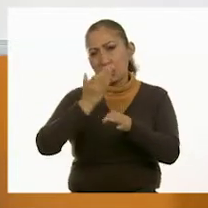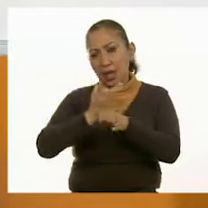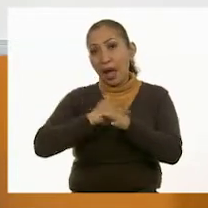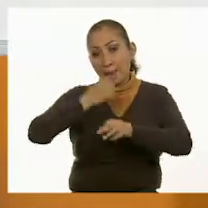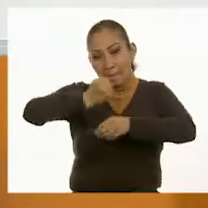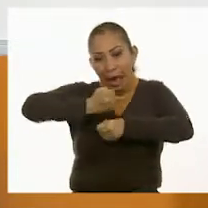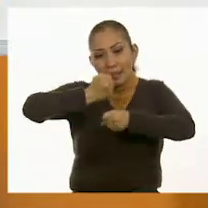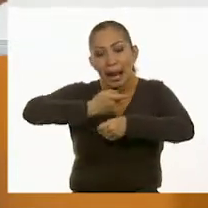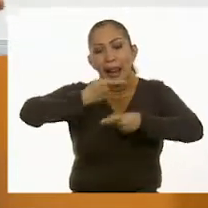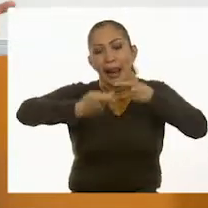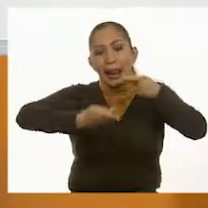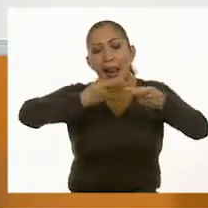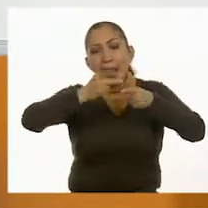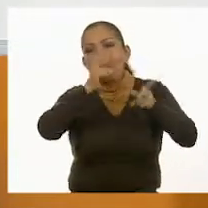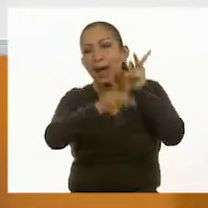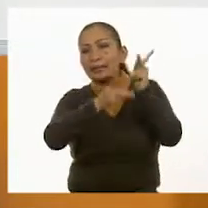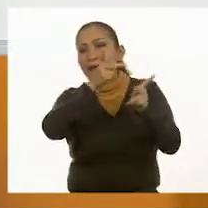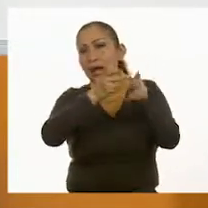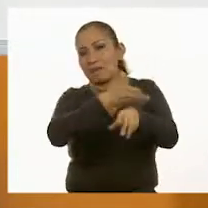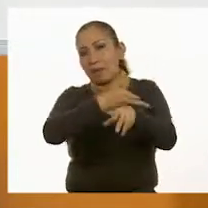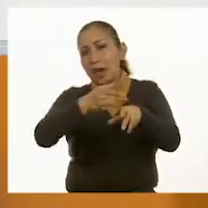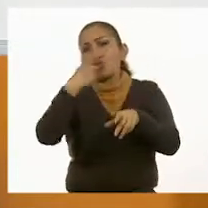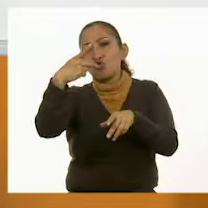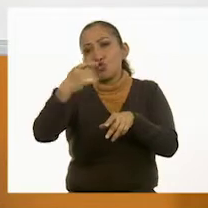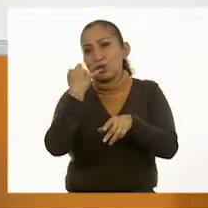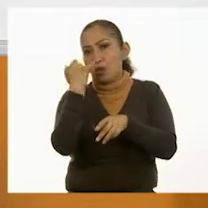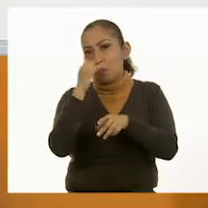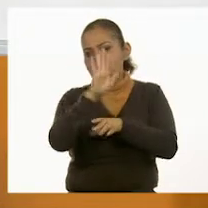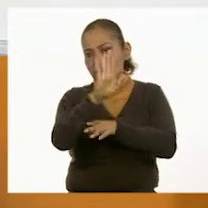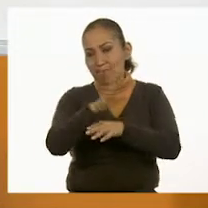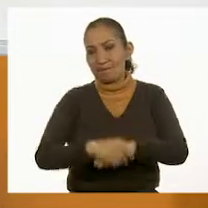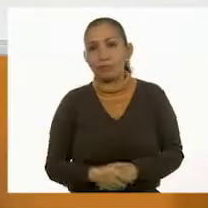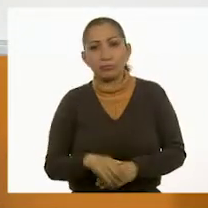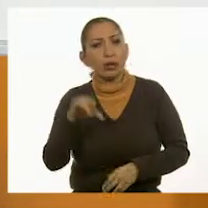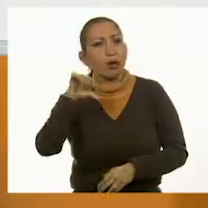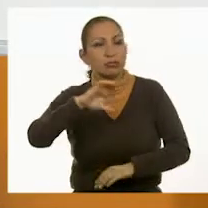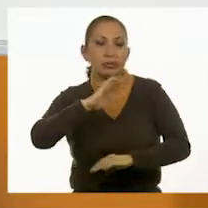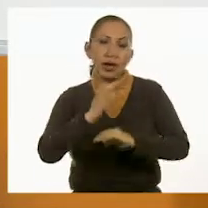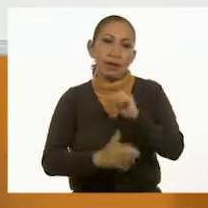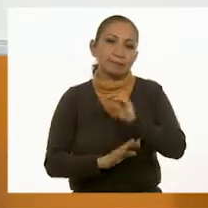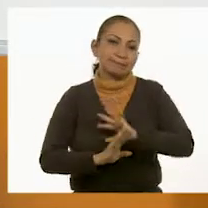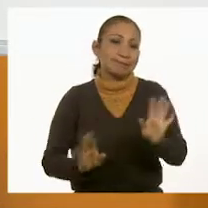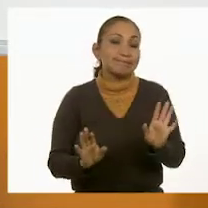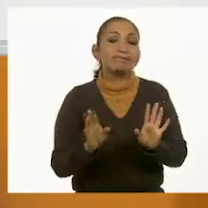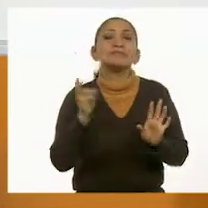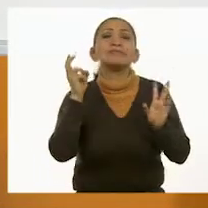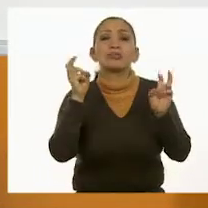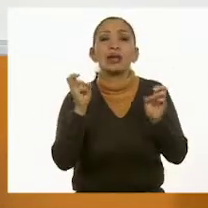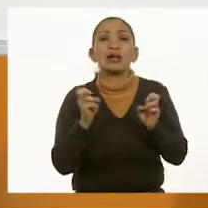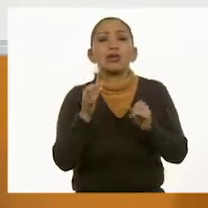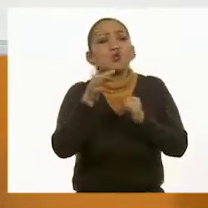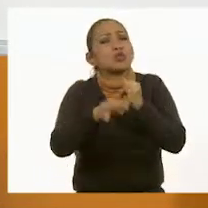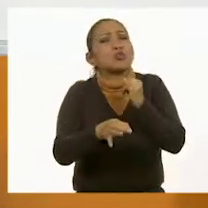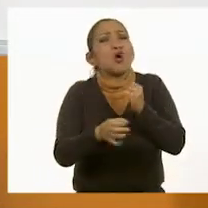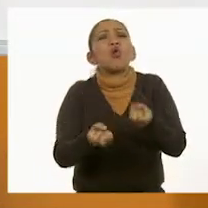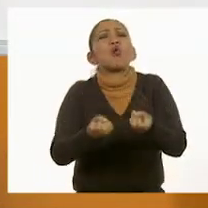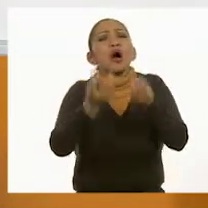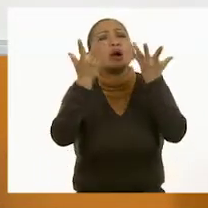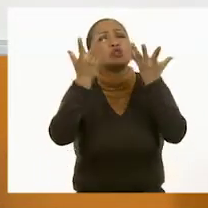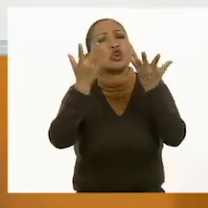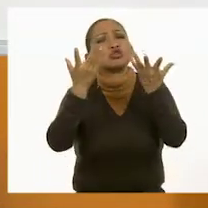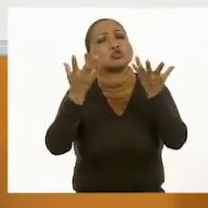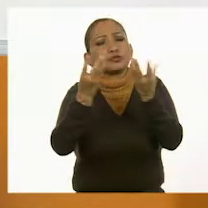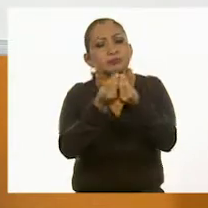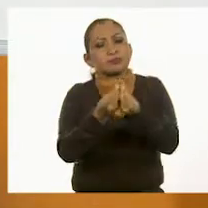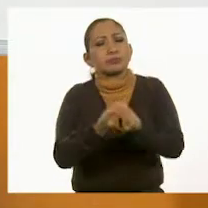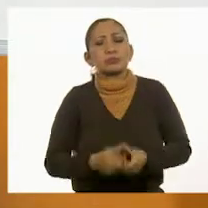para practicarla y platica con tu familia en tu lengua materna. Por hoy hemos terminado con, al final, ¿cuántos